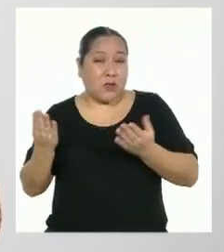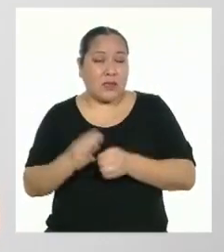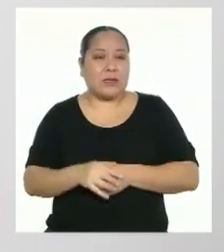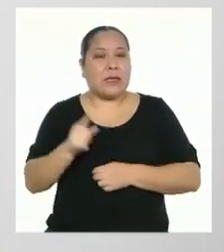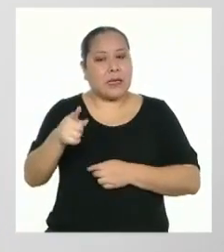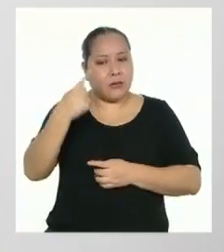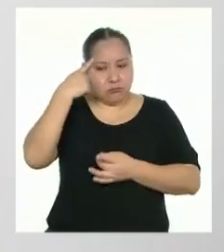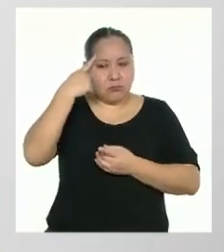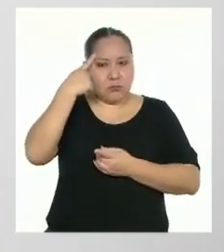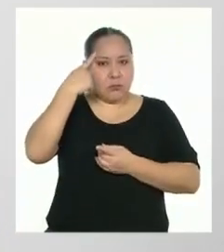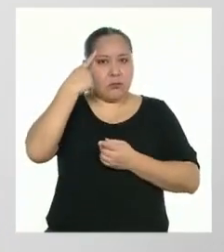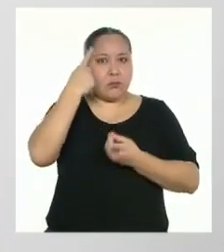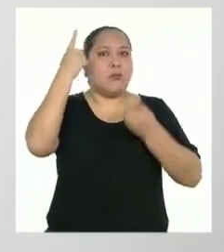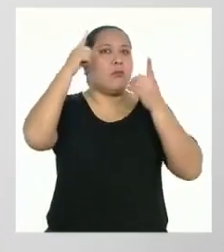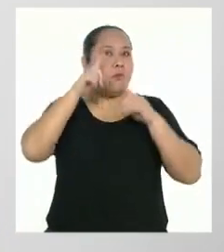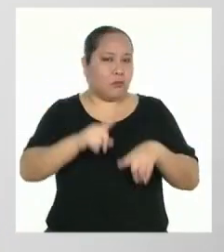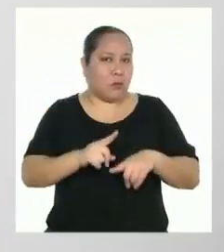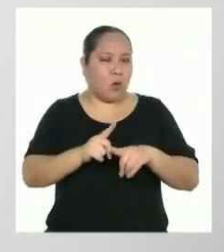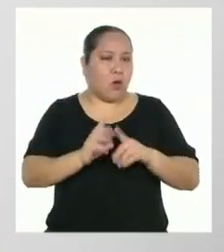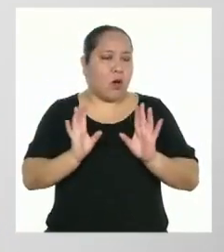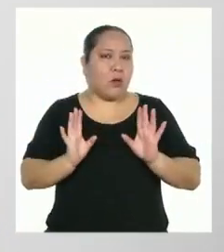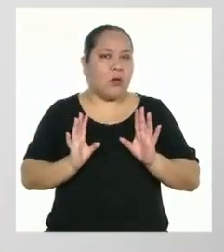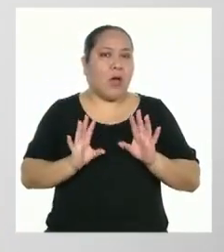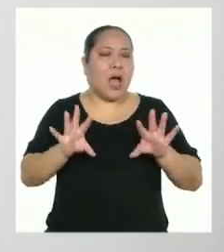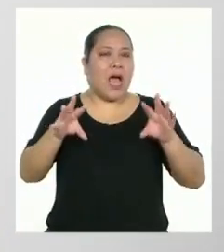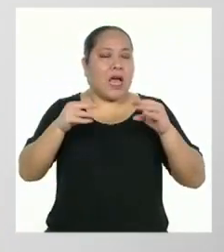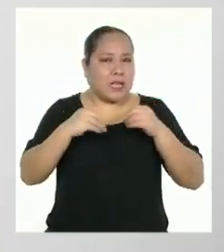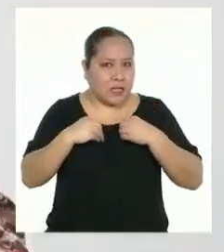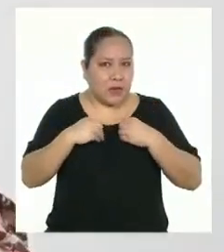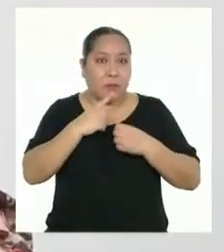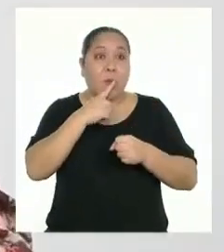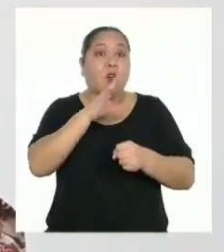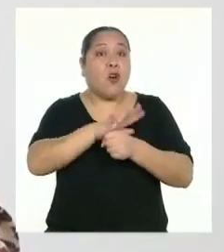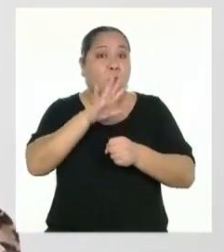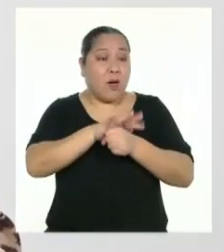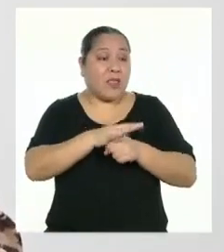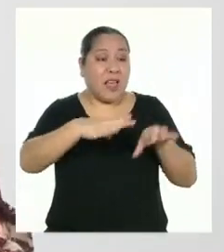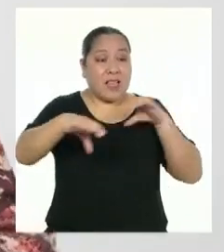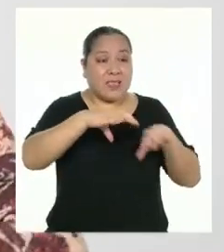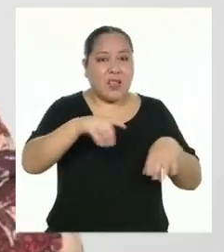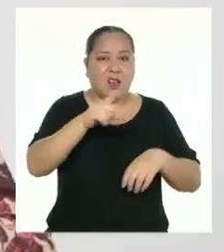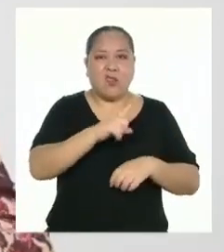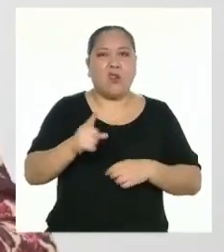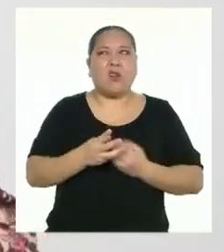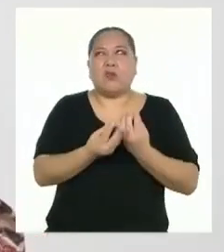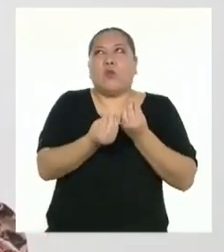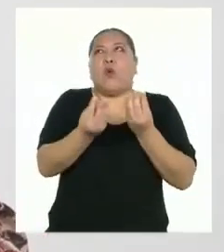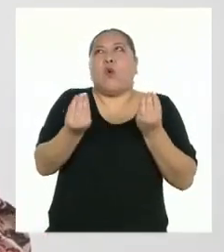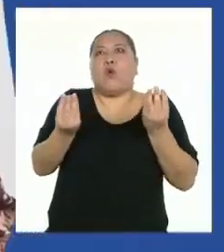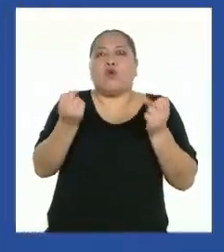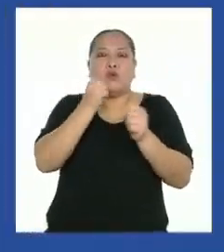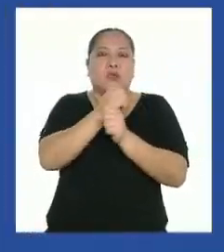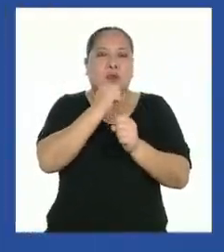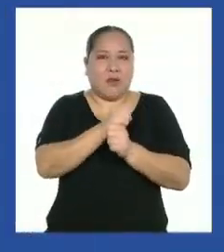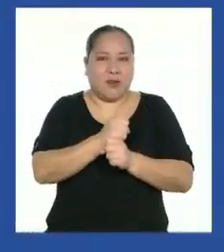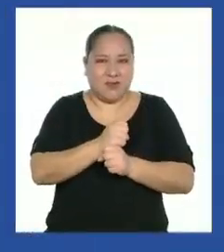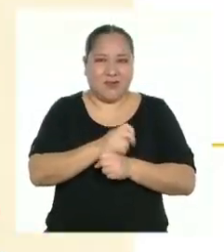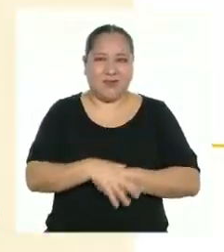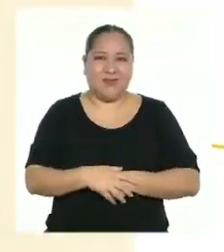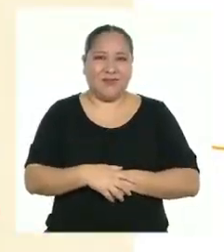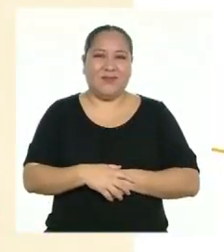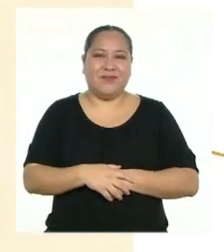cumplirlas, entonces ya no es tan abrumador. Esto nos lleva al siguiente párrafo.